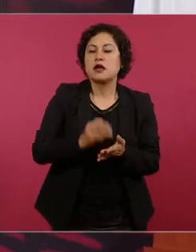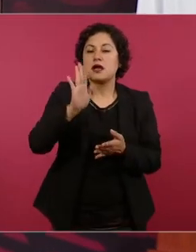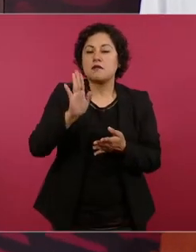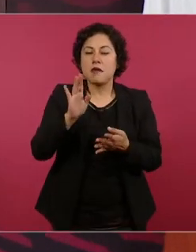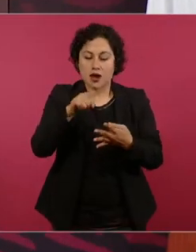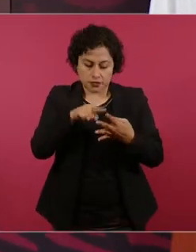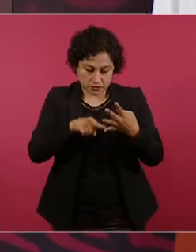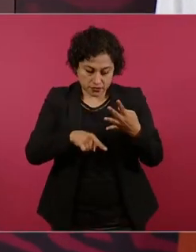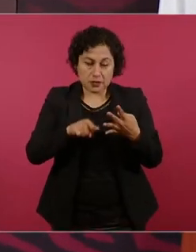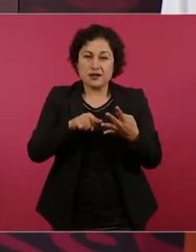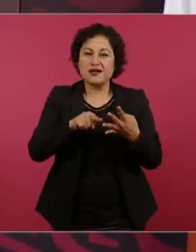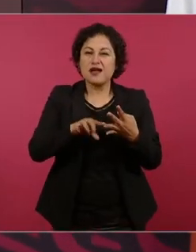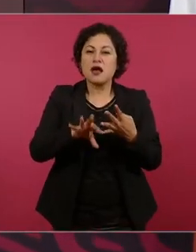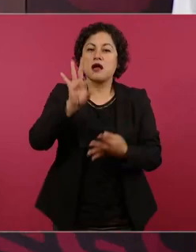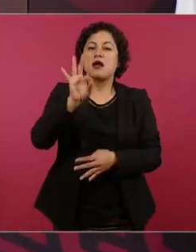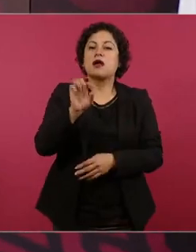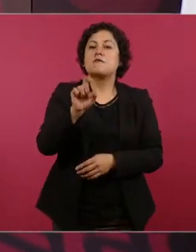millones